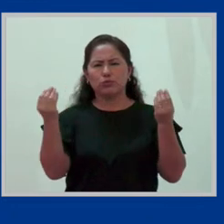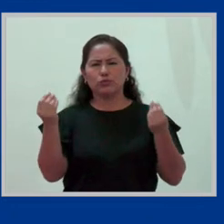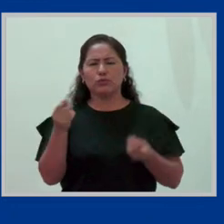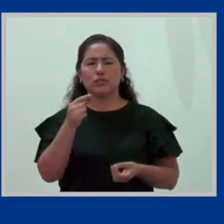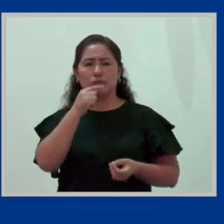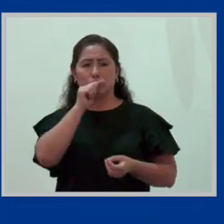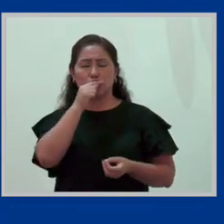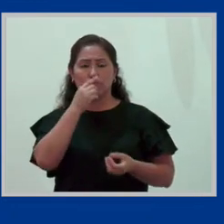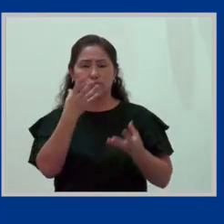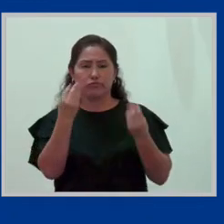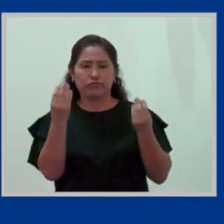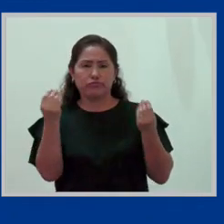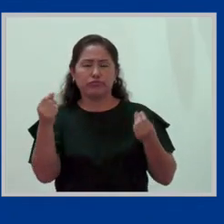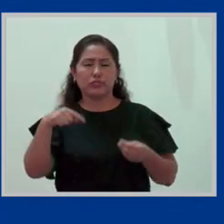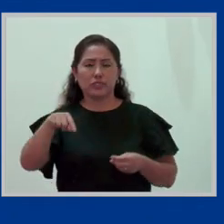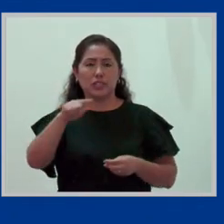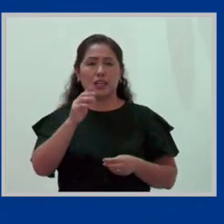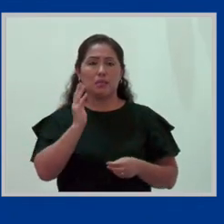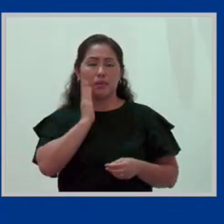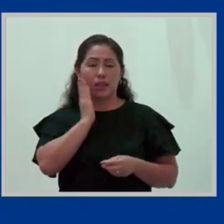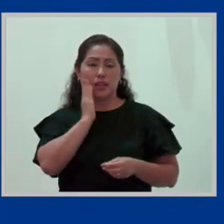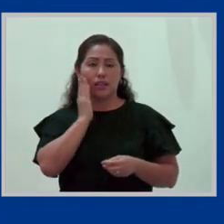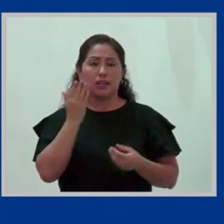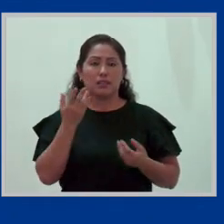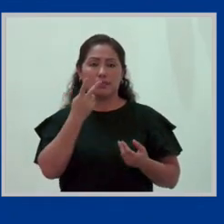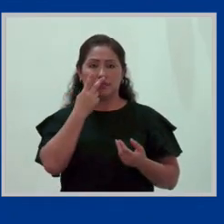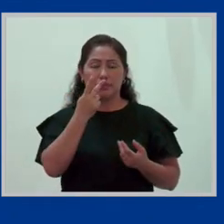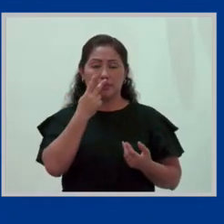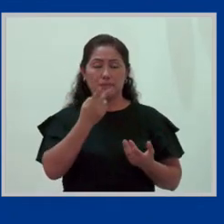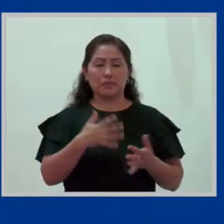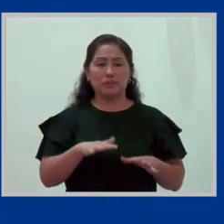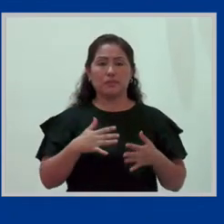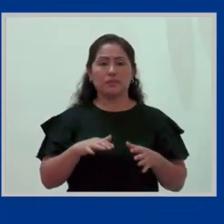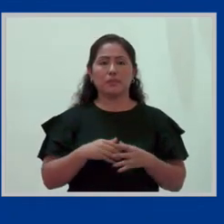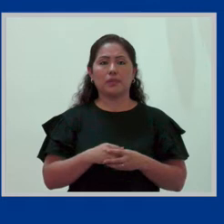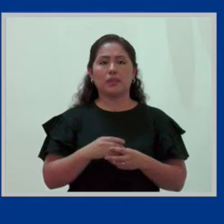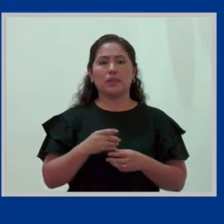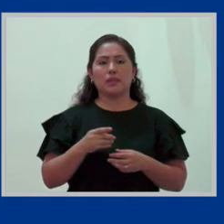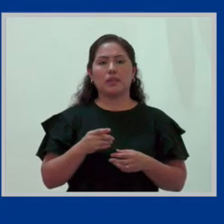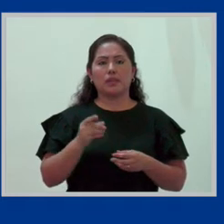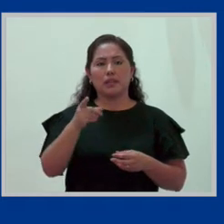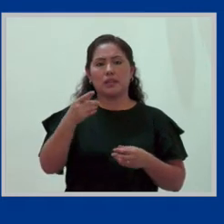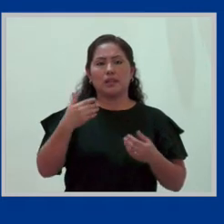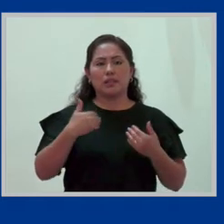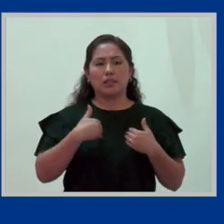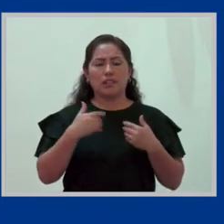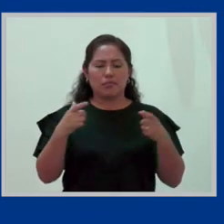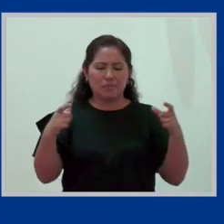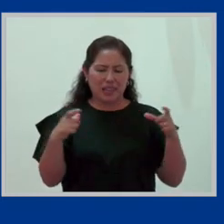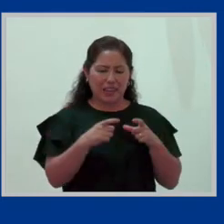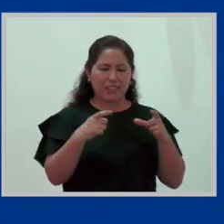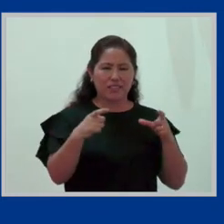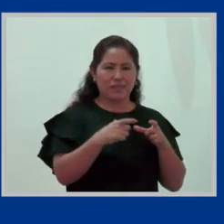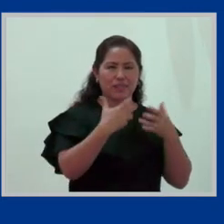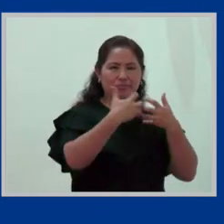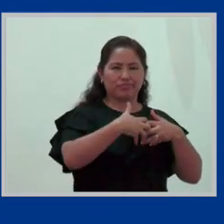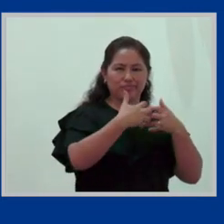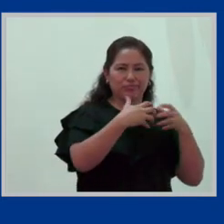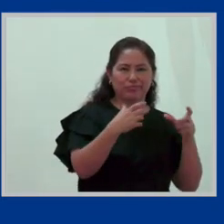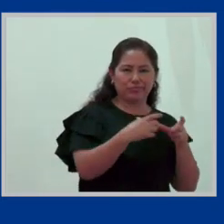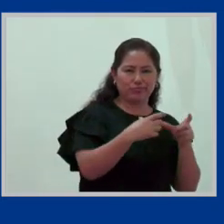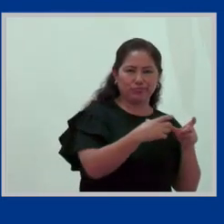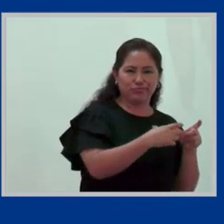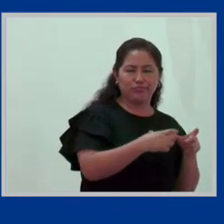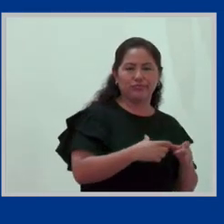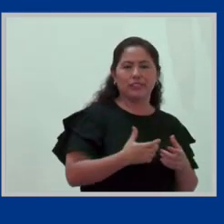de mujeres madres, está en micro o pequeñas empresas. Esto es algo